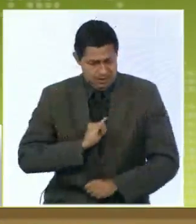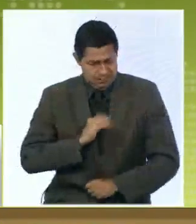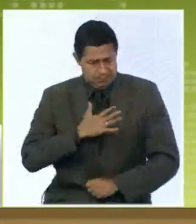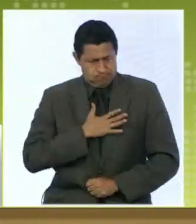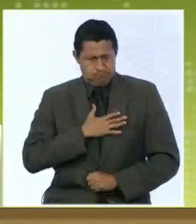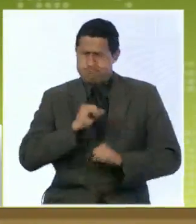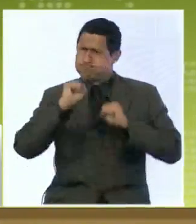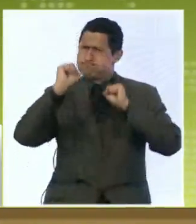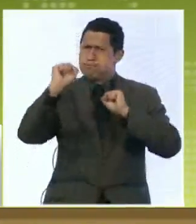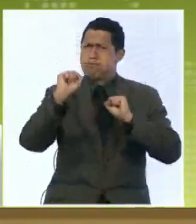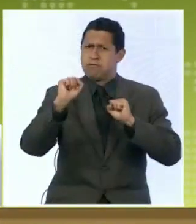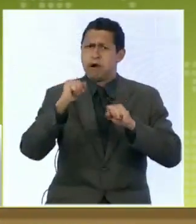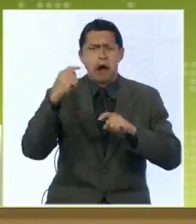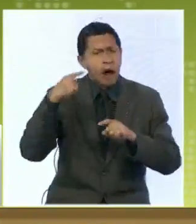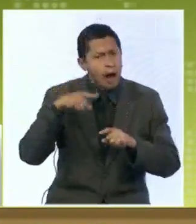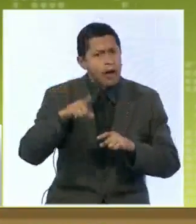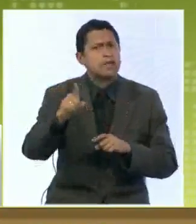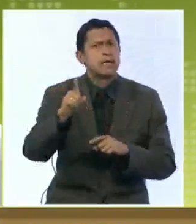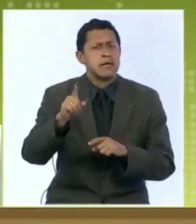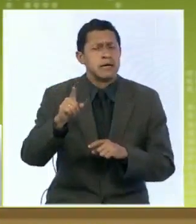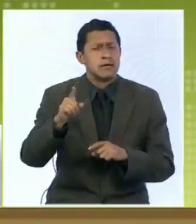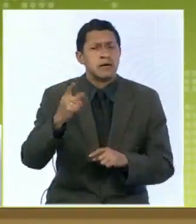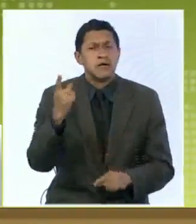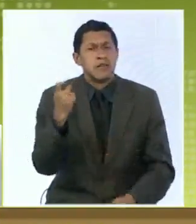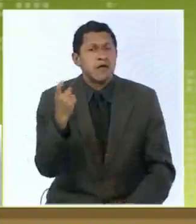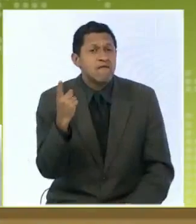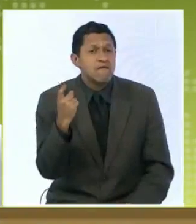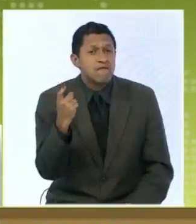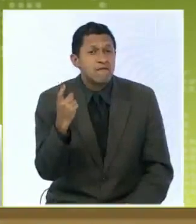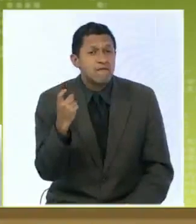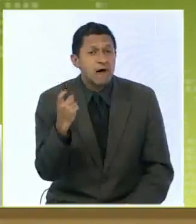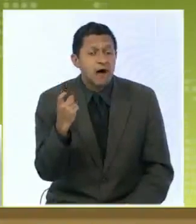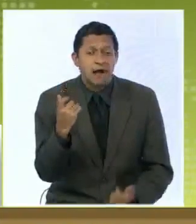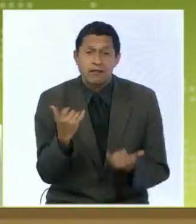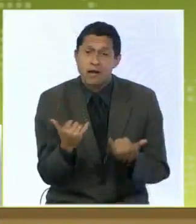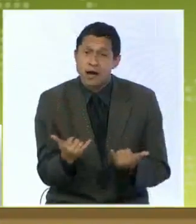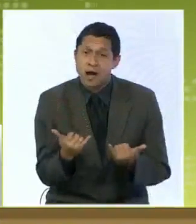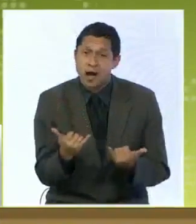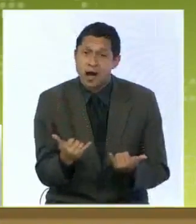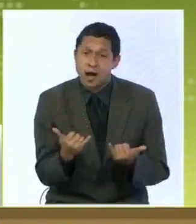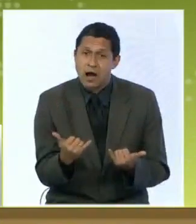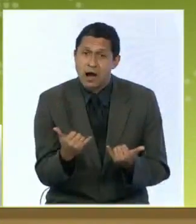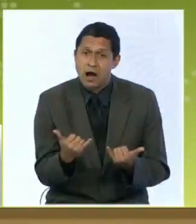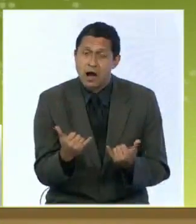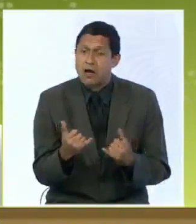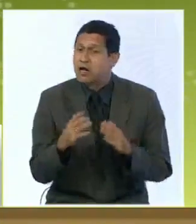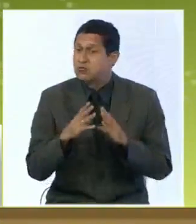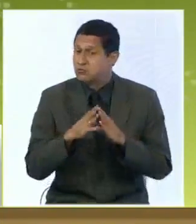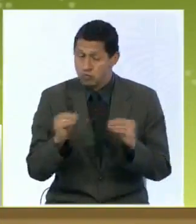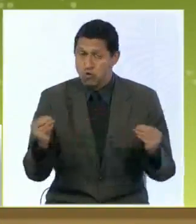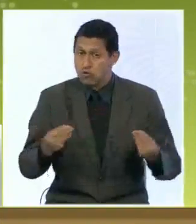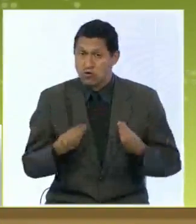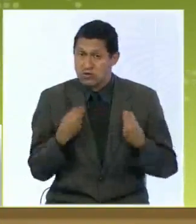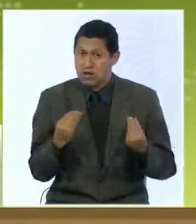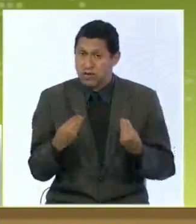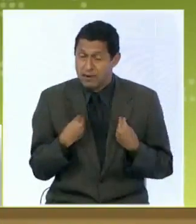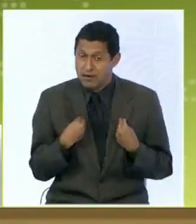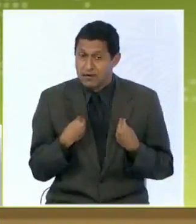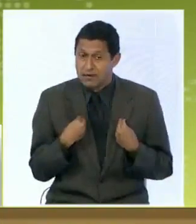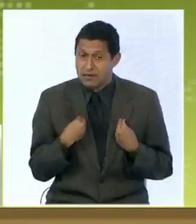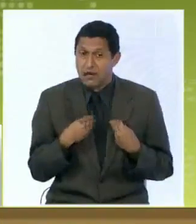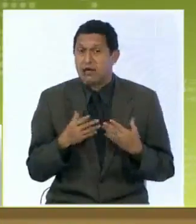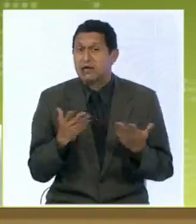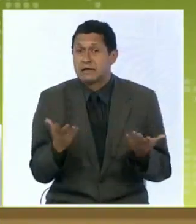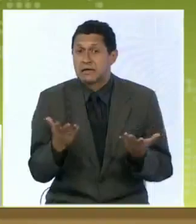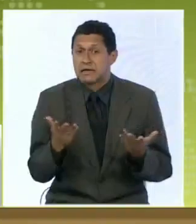y aquello que nos hace tanta falta en momentos históricos desafiantes y en todos los momentos de la vida hoy siempre que